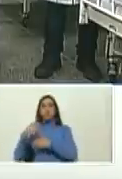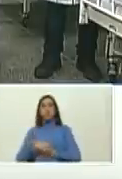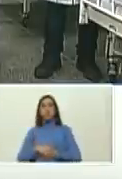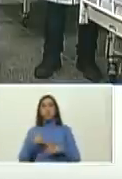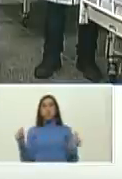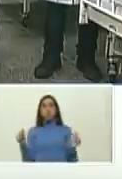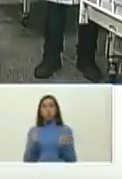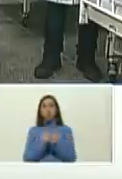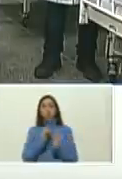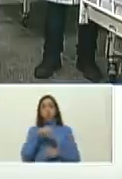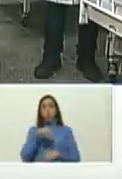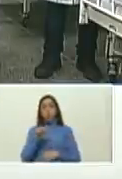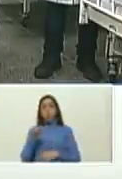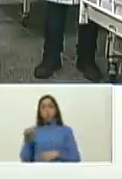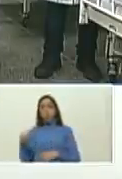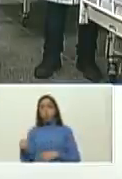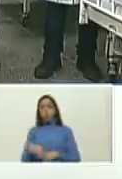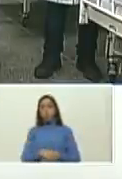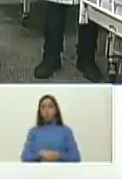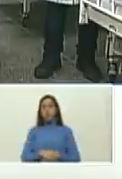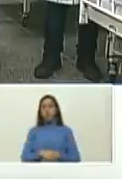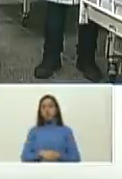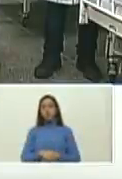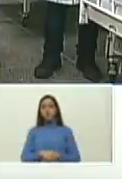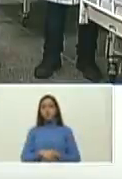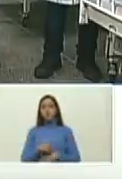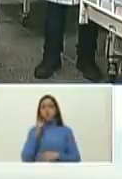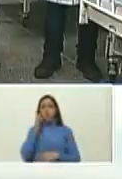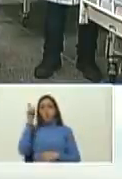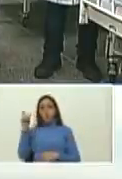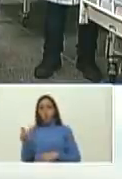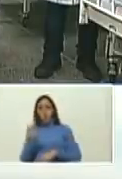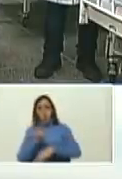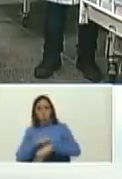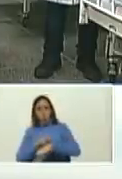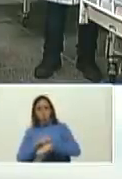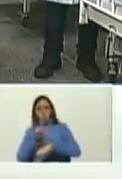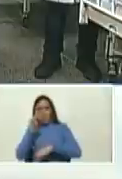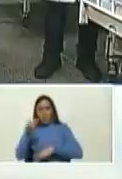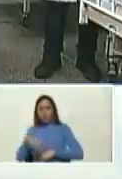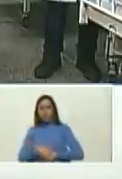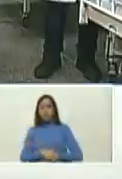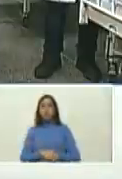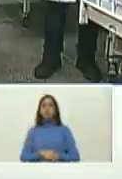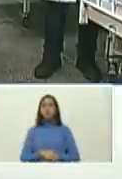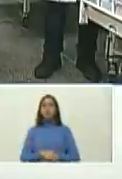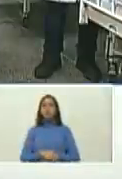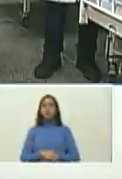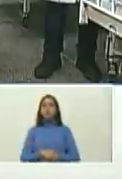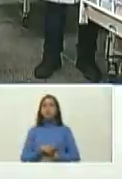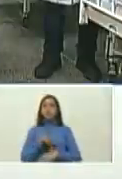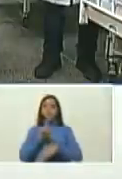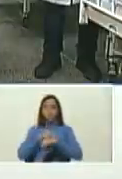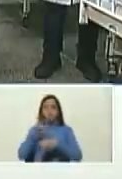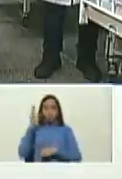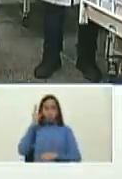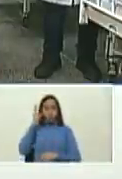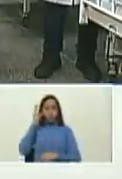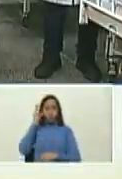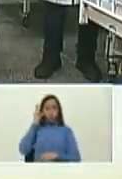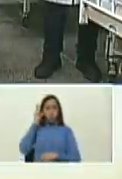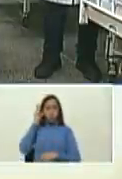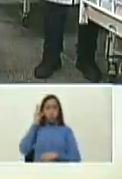fernández armando marín doctor médico la doctora gloria contreras